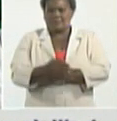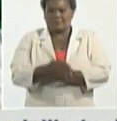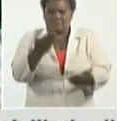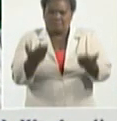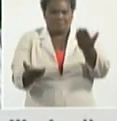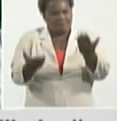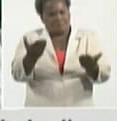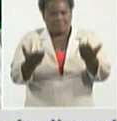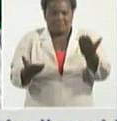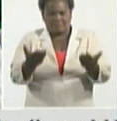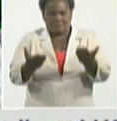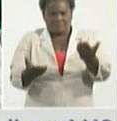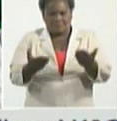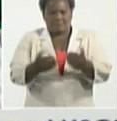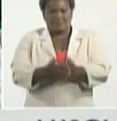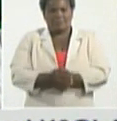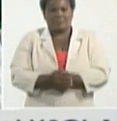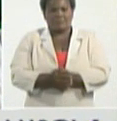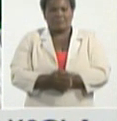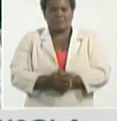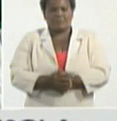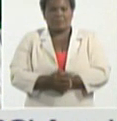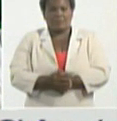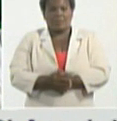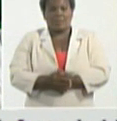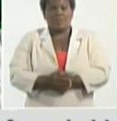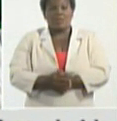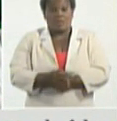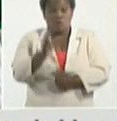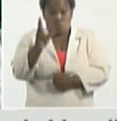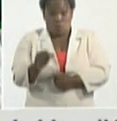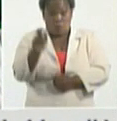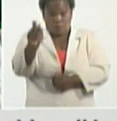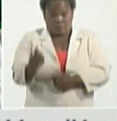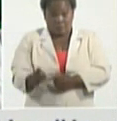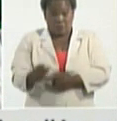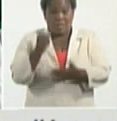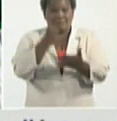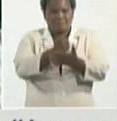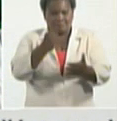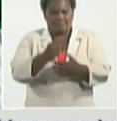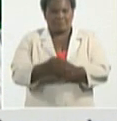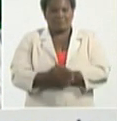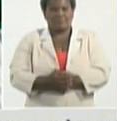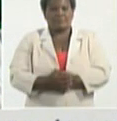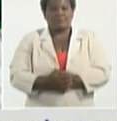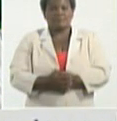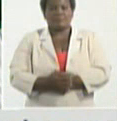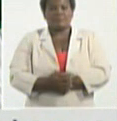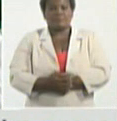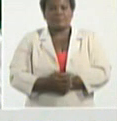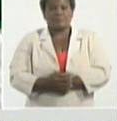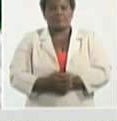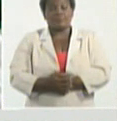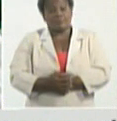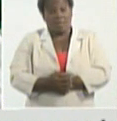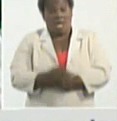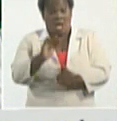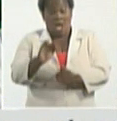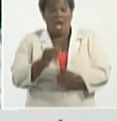que se han procesado en movimiento el número de personas que se han diagnosticado. Como es natural, al